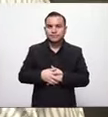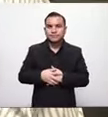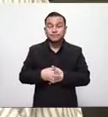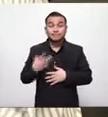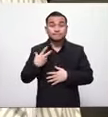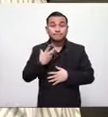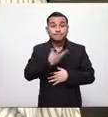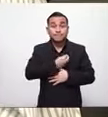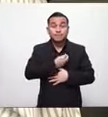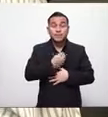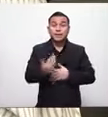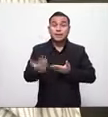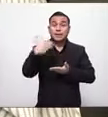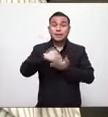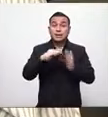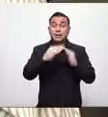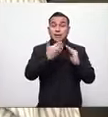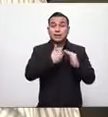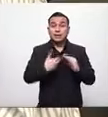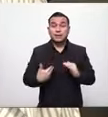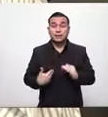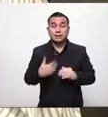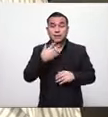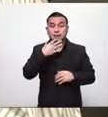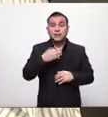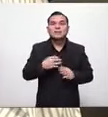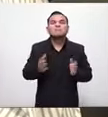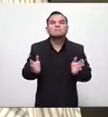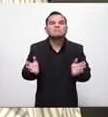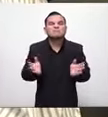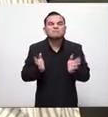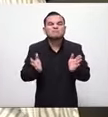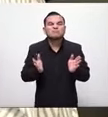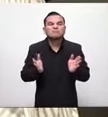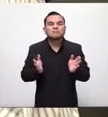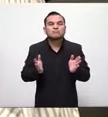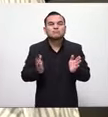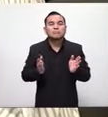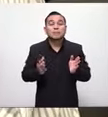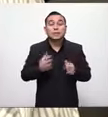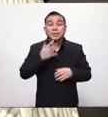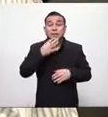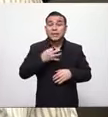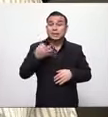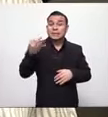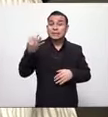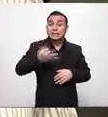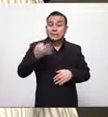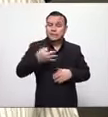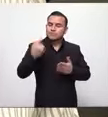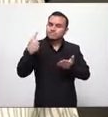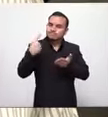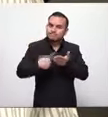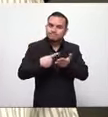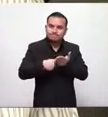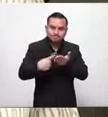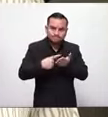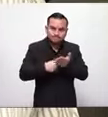nosotros al venir acá lo que estamos diciendo es debe de haber diálogo